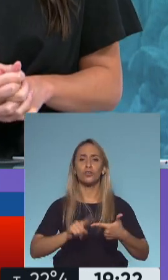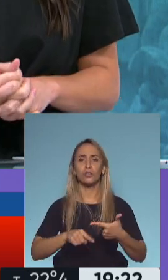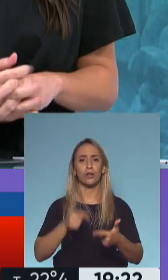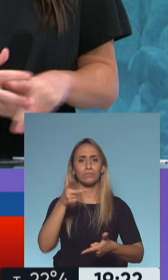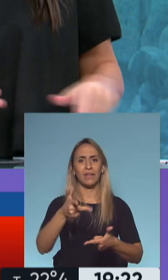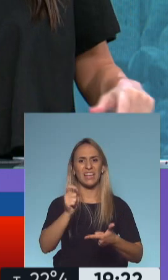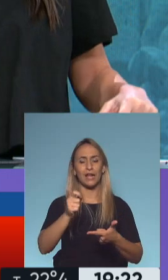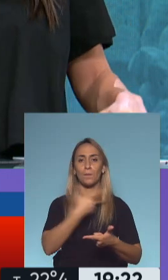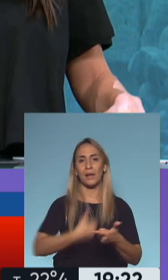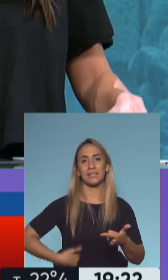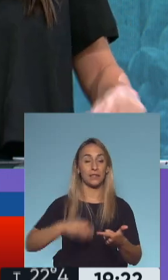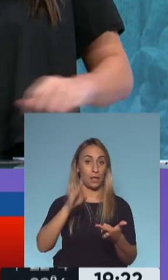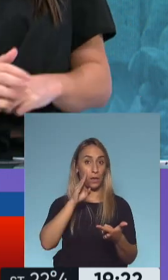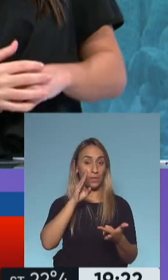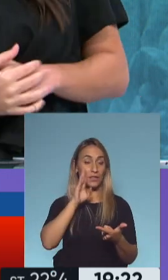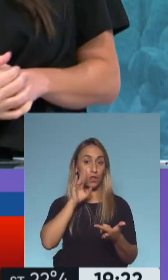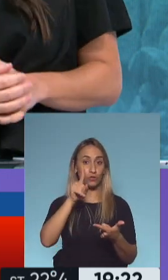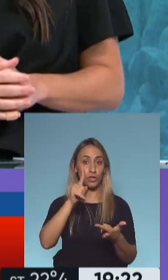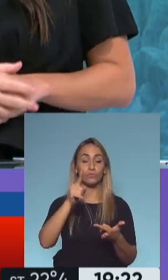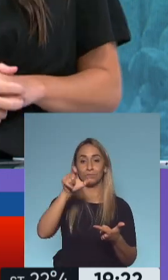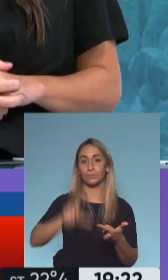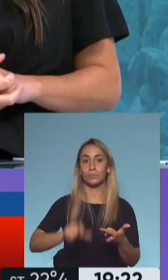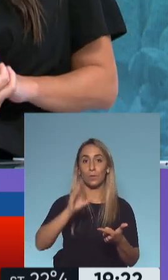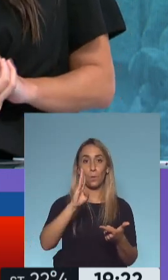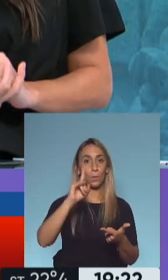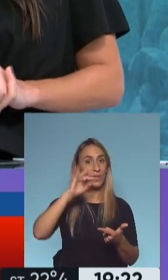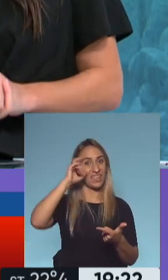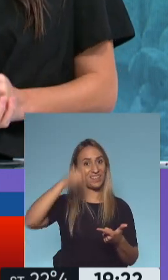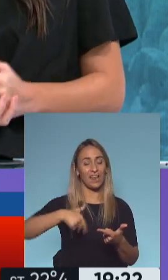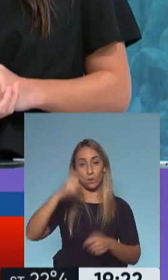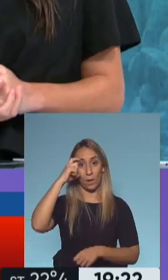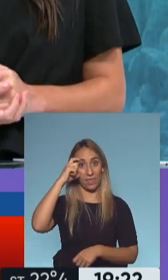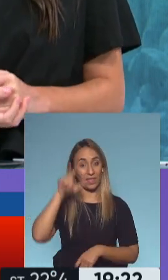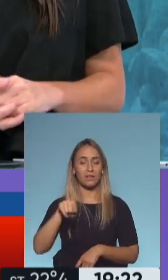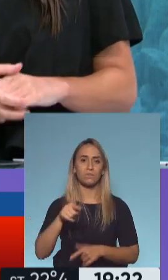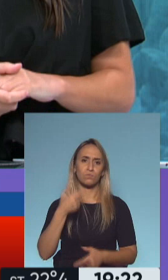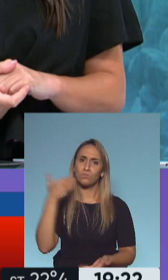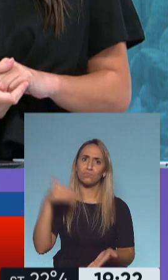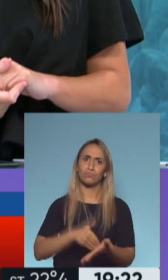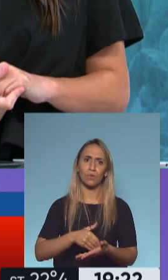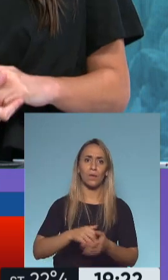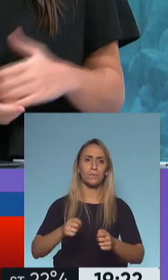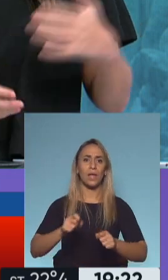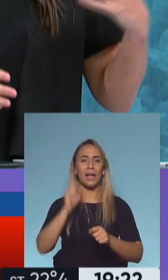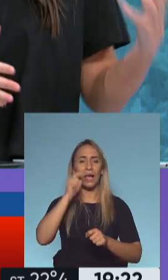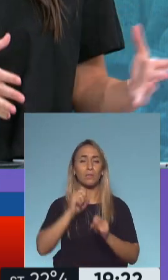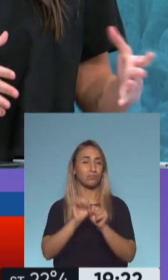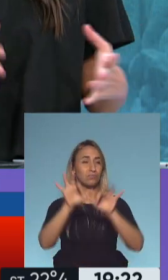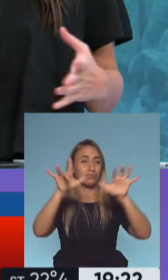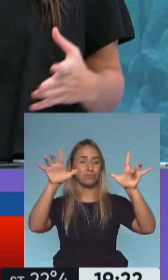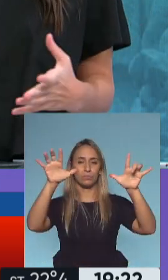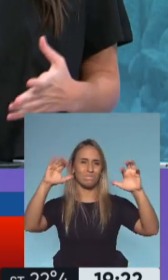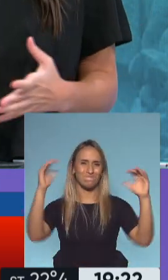presidente de los Estados Unidos, Joe Biden. Que prometió reducir los gases de efecto invernadero para el 2030 entre un